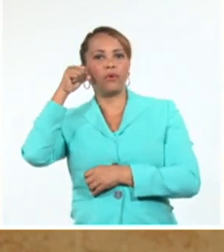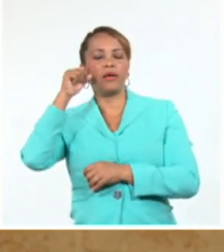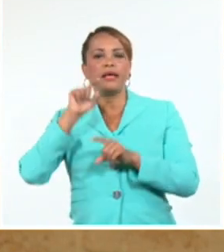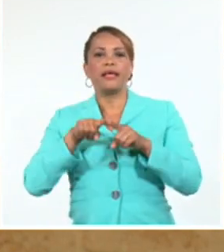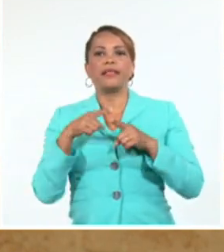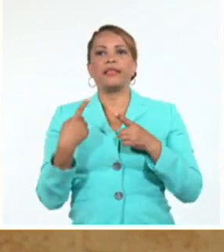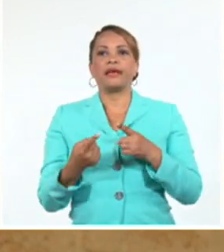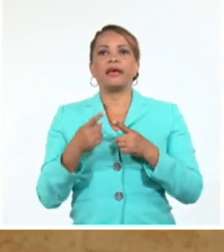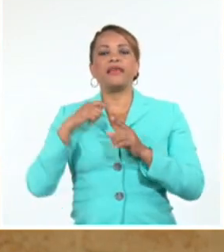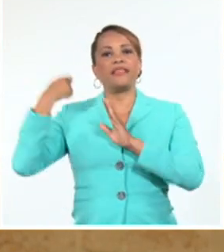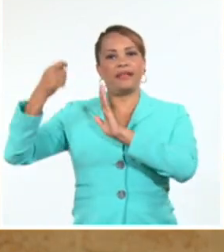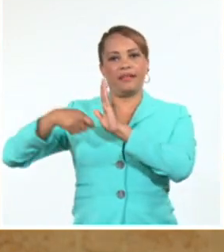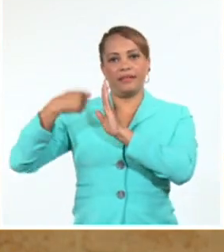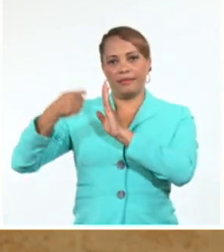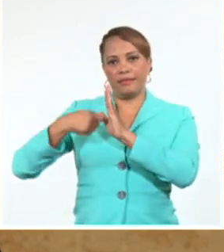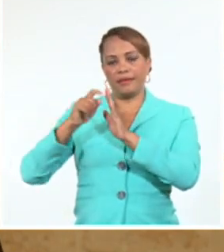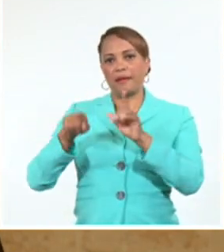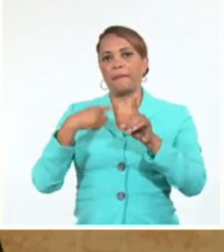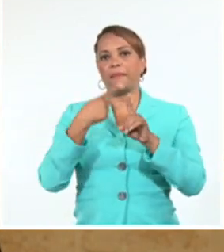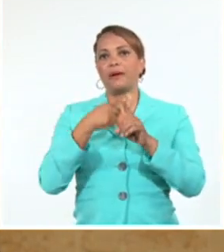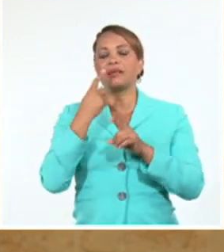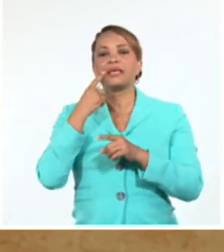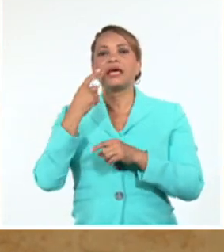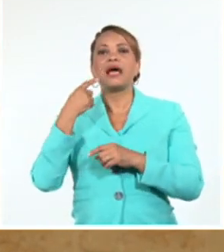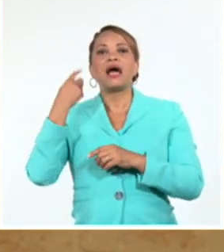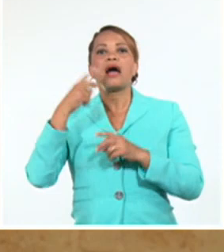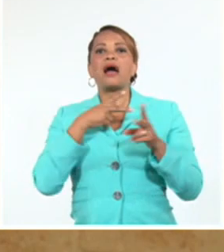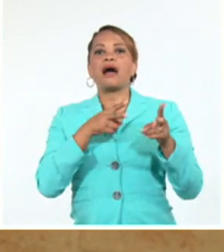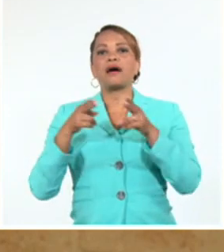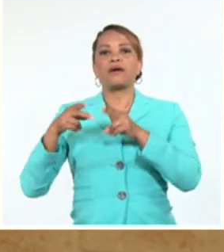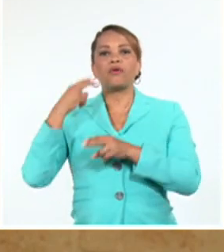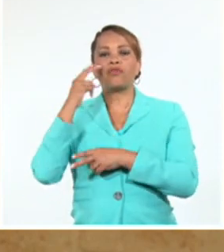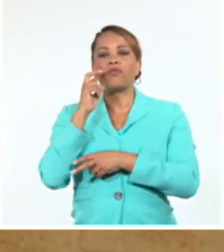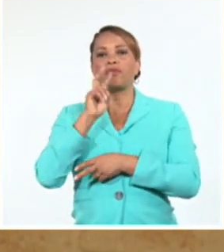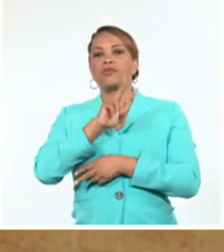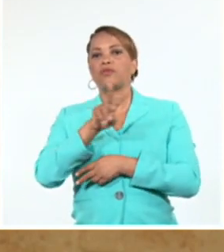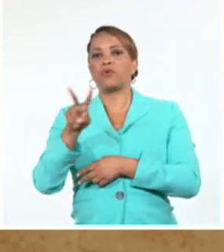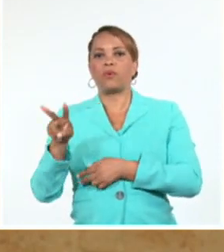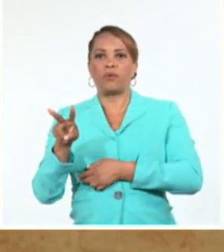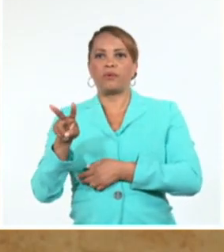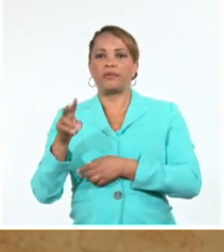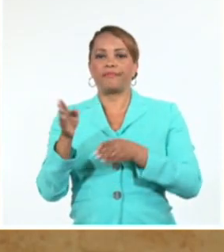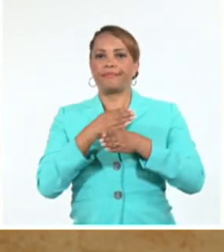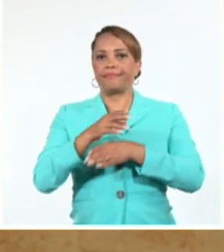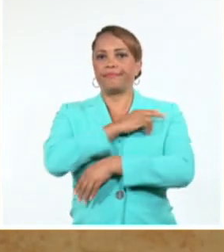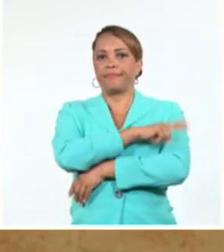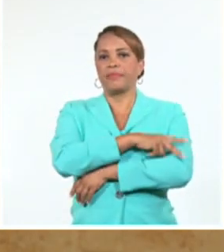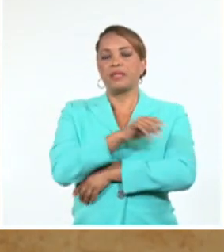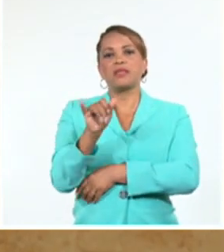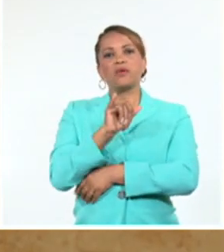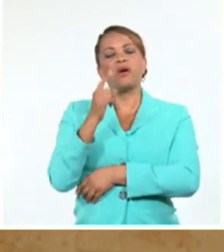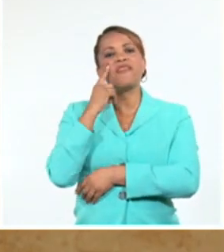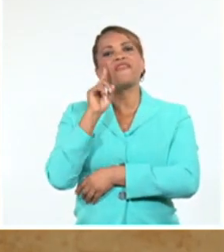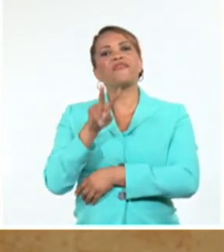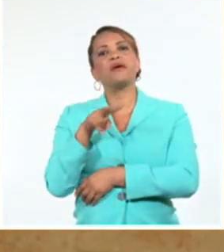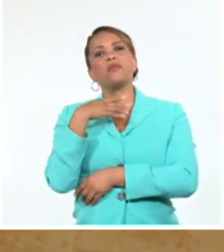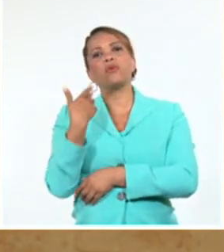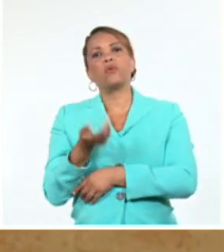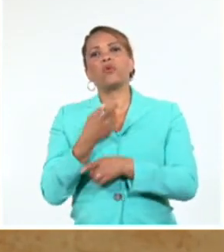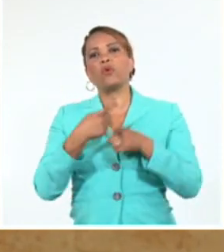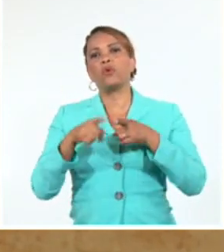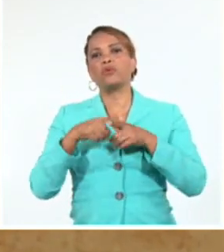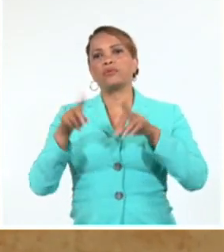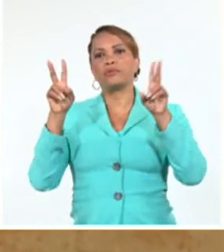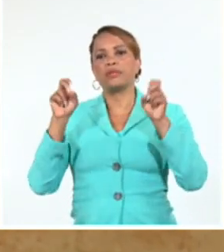la cinematografía y del audiovisual en general de la región, sino también se ven otros temas como son las